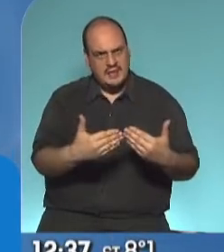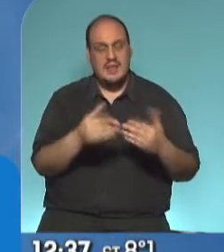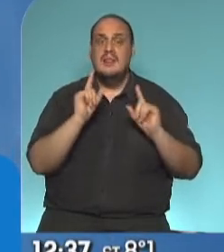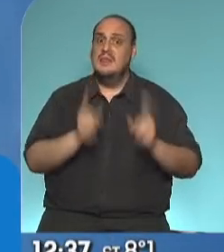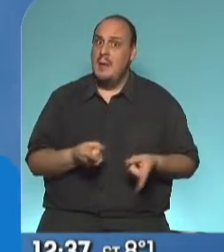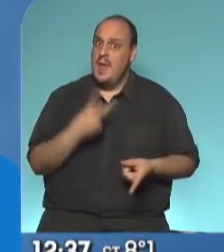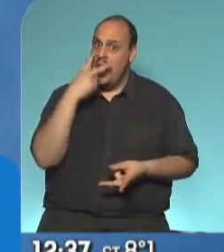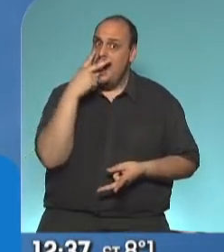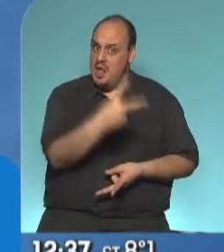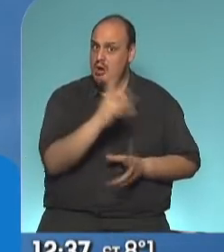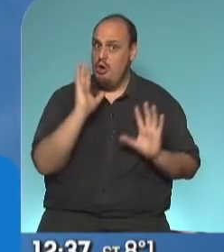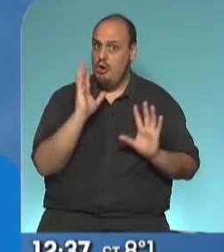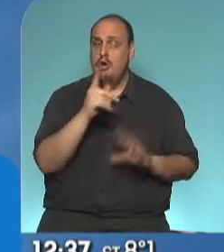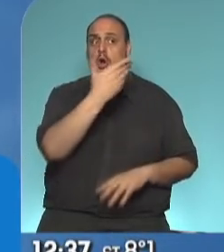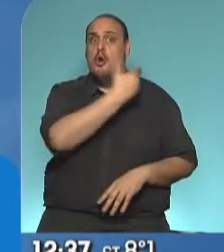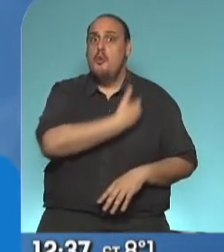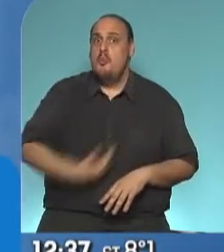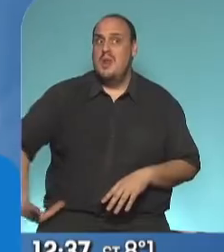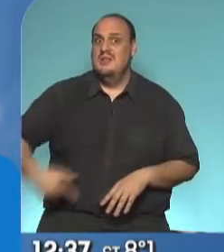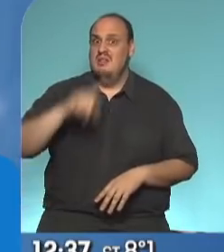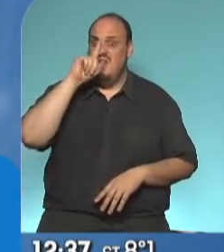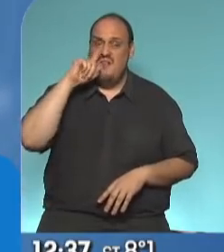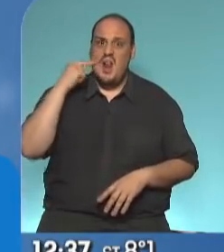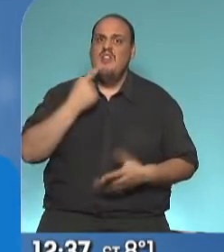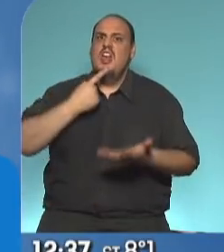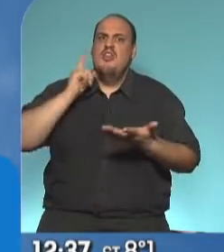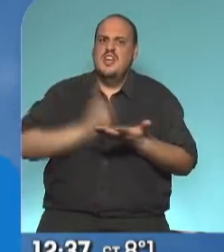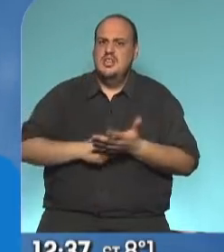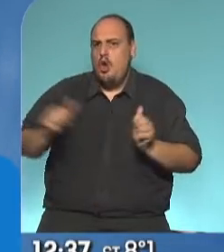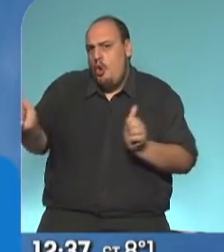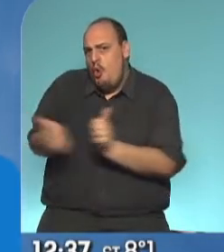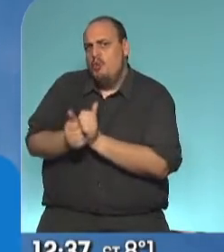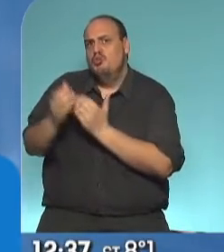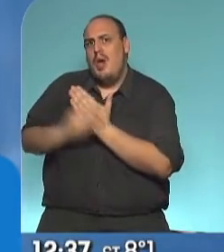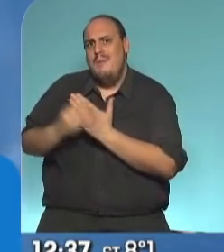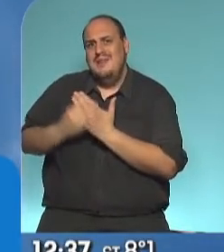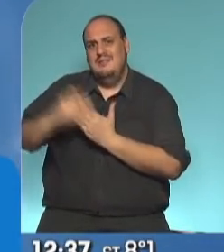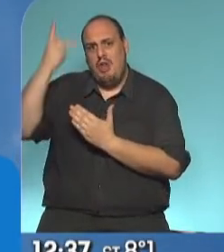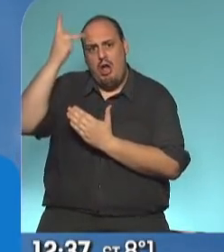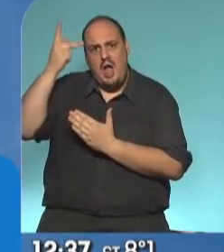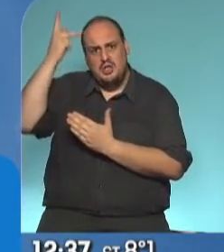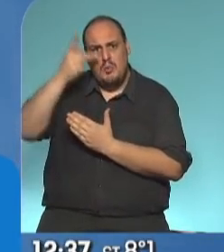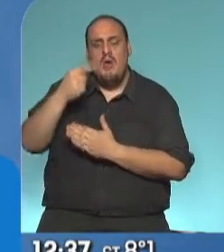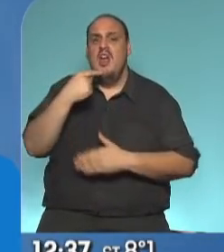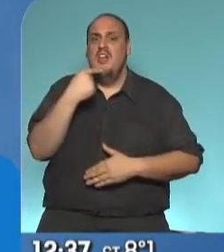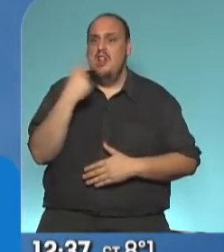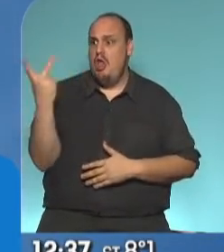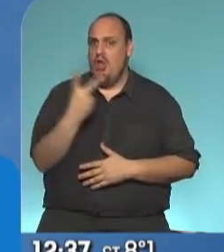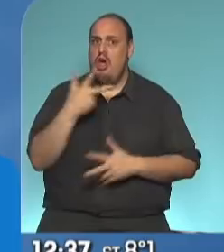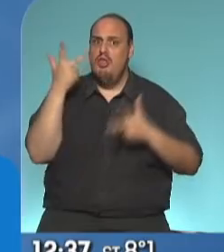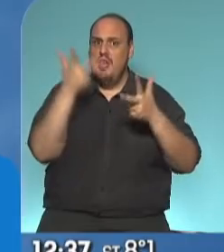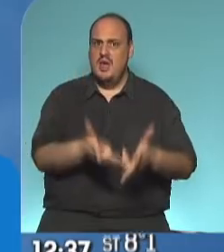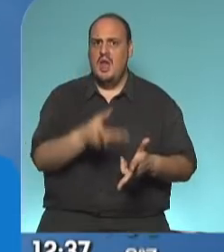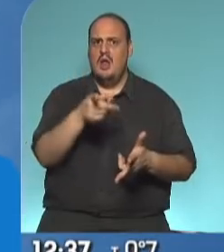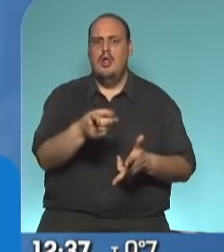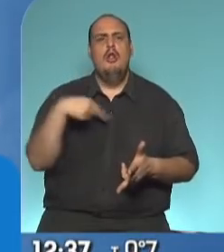el presidente Fernández decidió, junto al ministro Katopovic, decir nosotros nos hacemos cargo de todo lo que